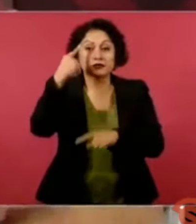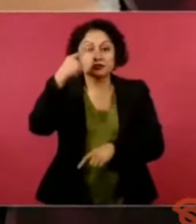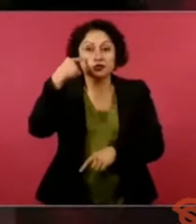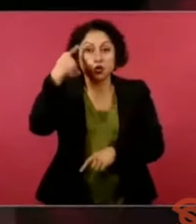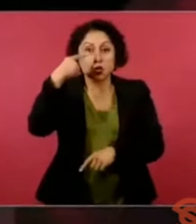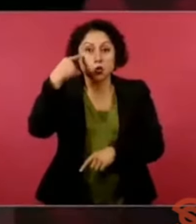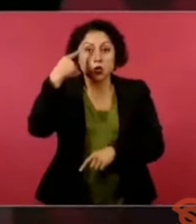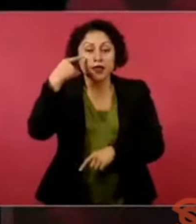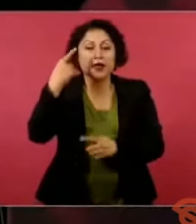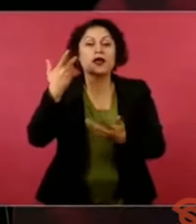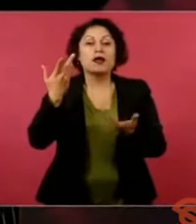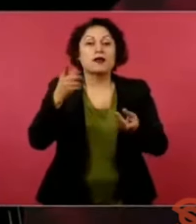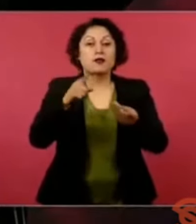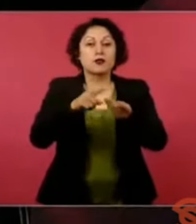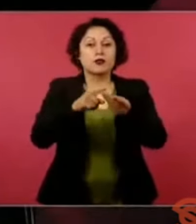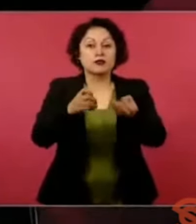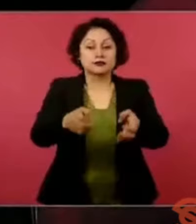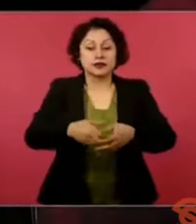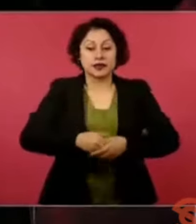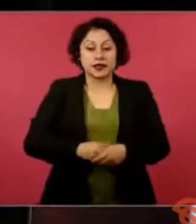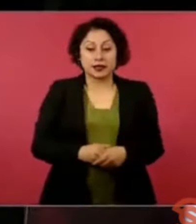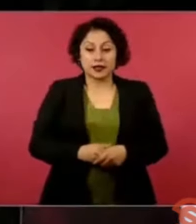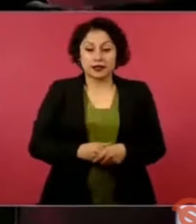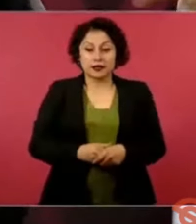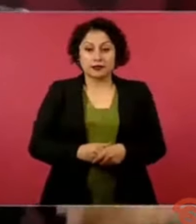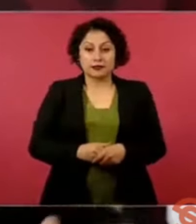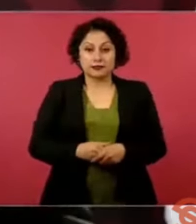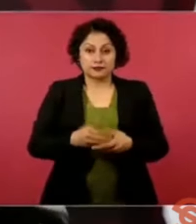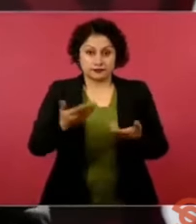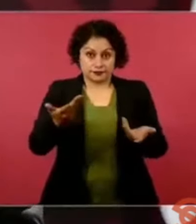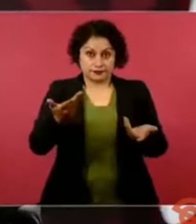pues encima de un templo.